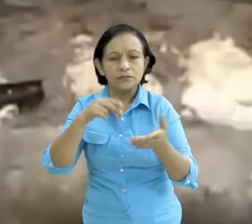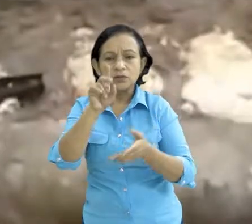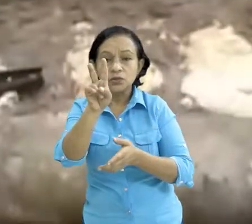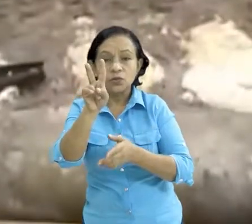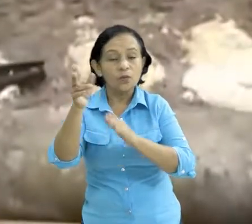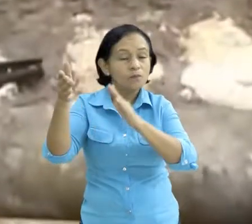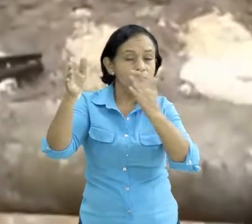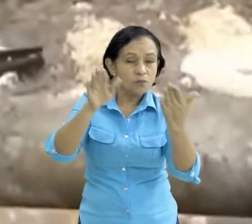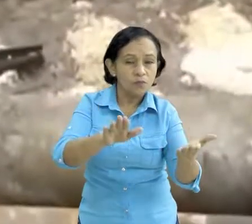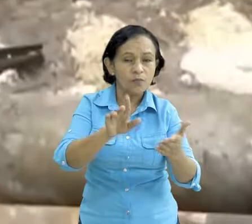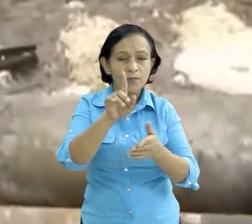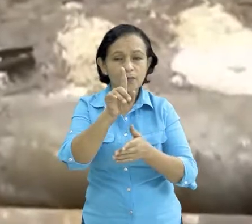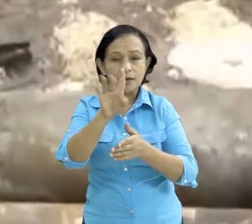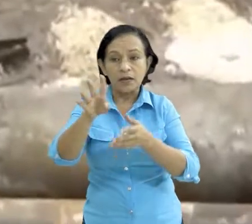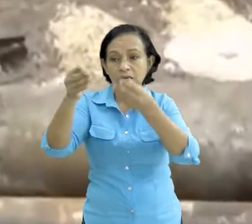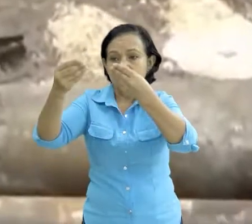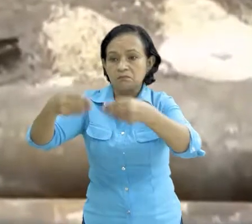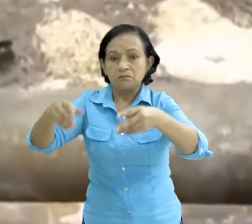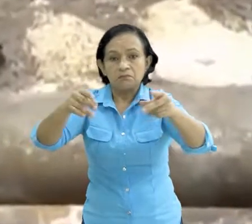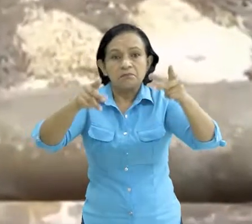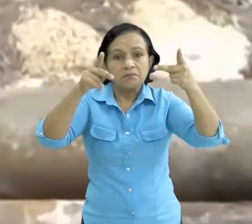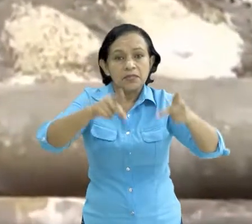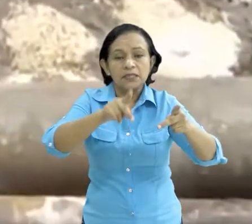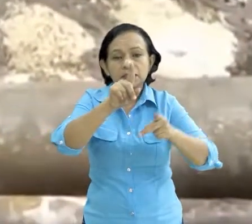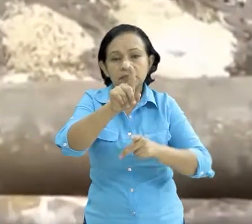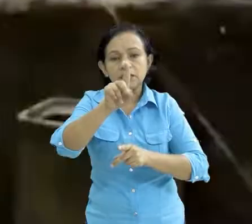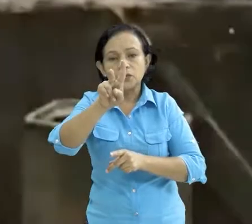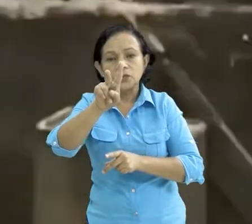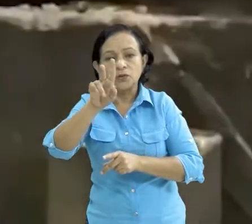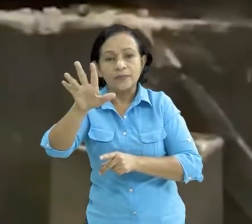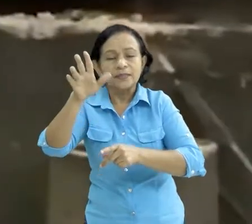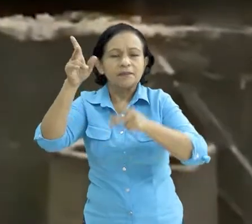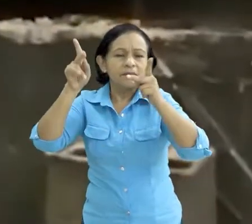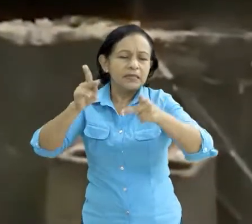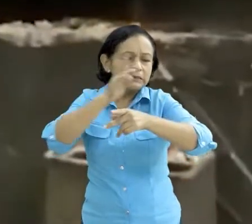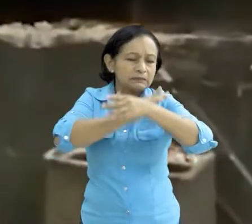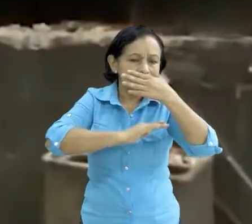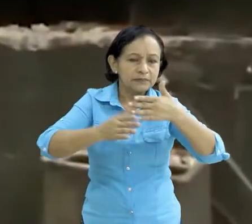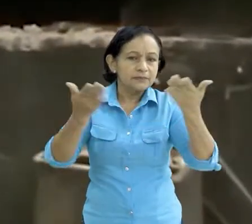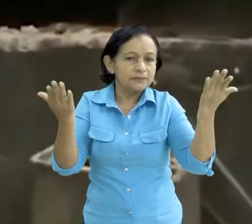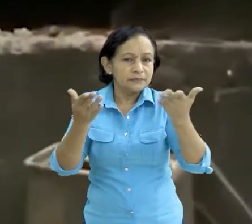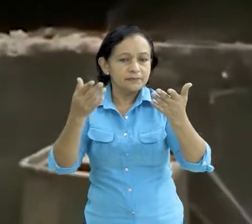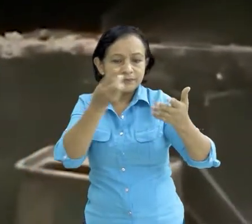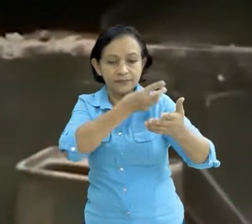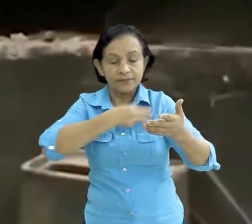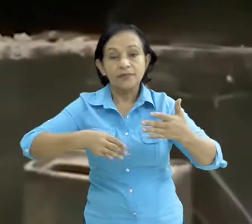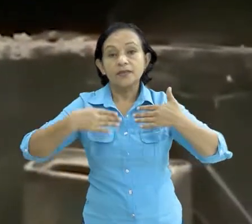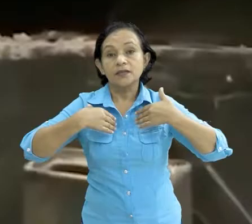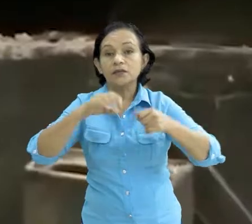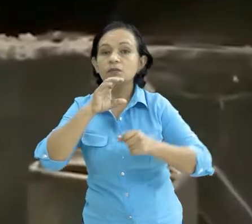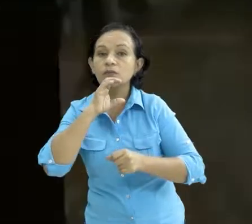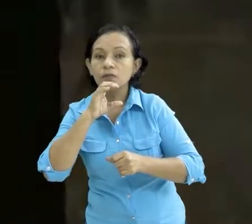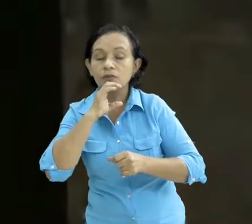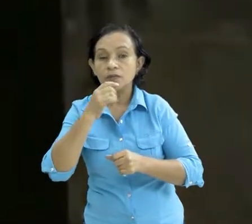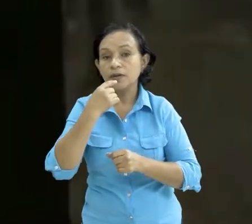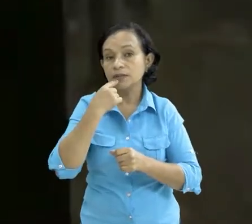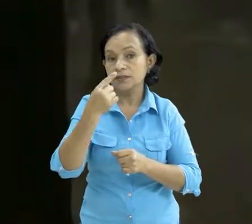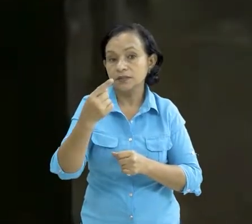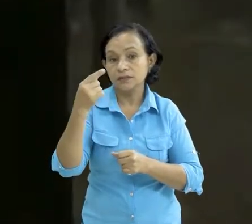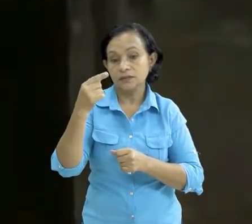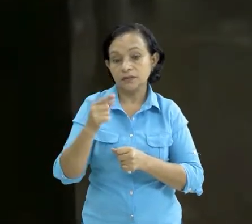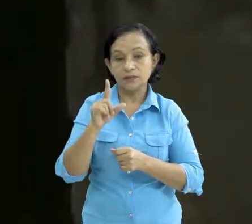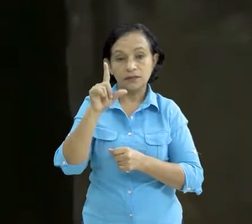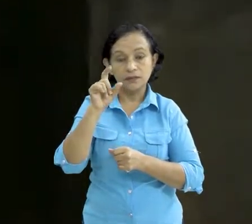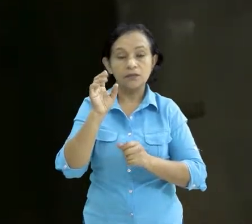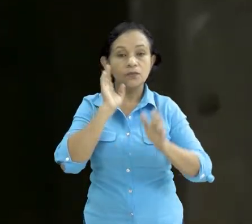dos muertos 14 desaparecidos y unos 125 heridos el ministerio de salud pública de cuba reportaba hasta el